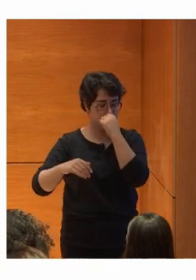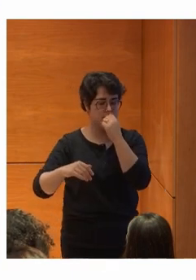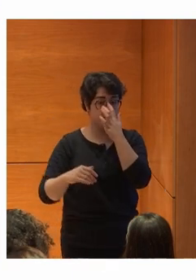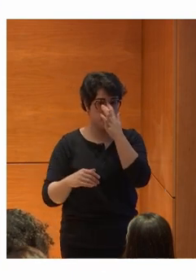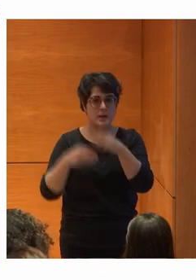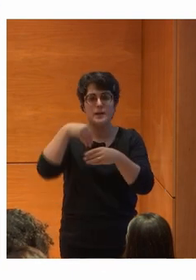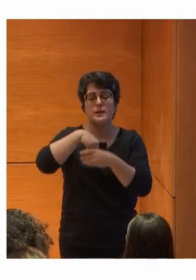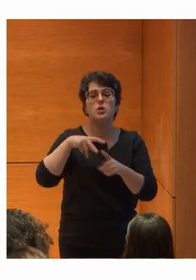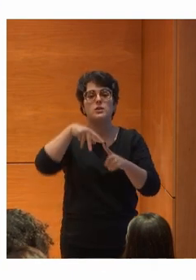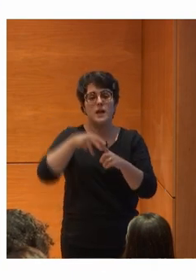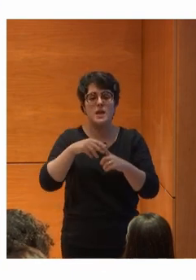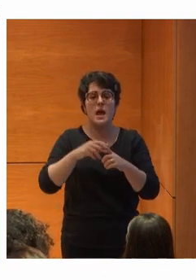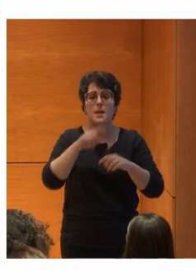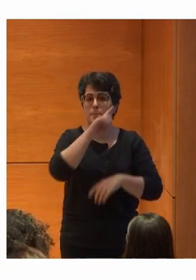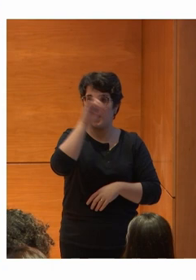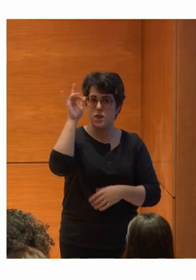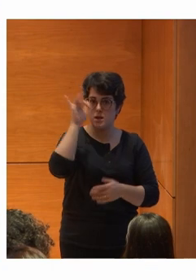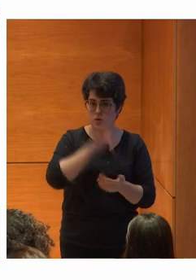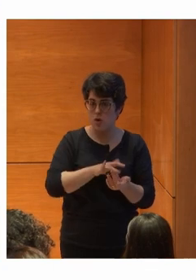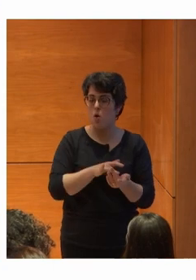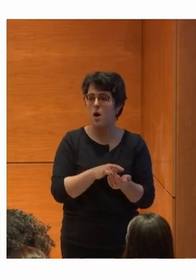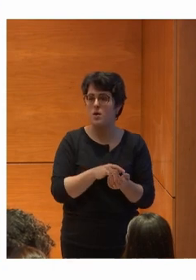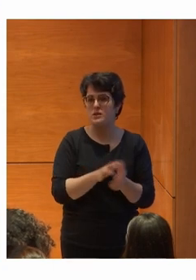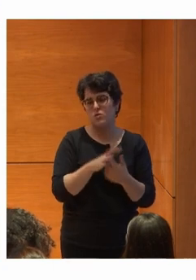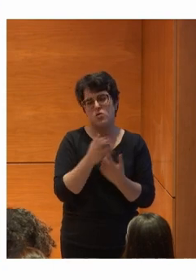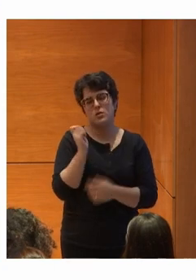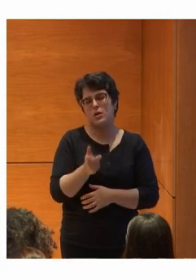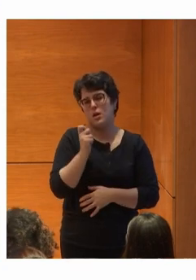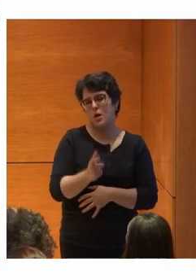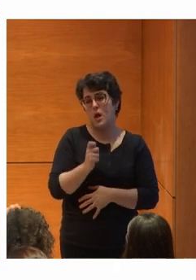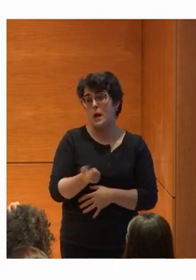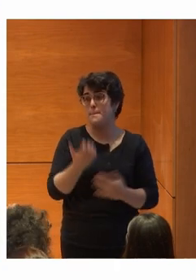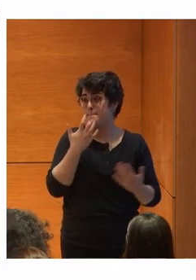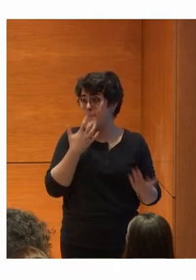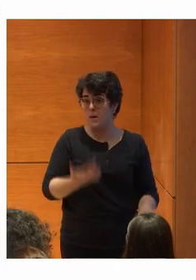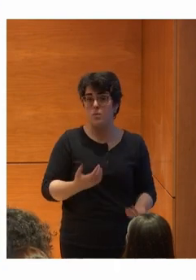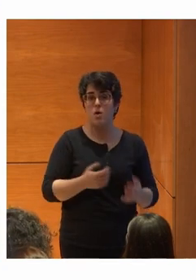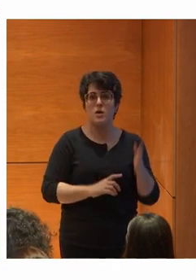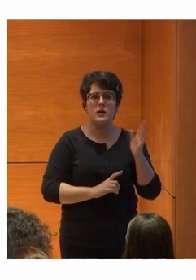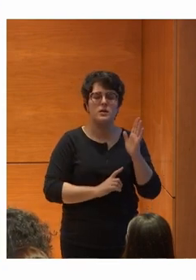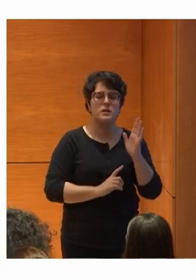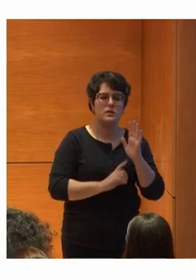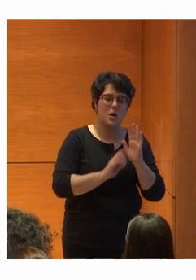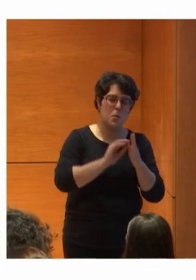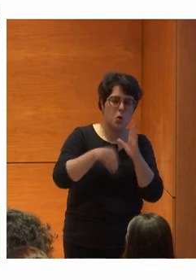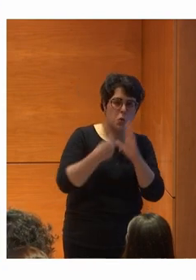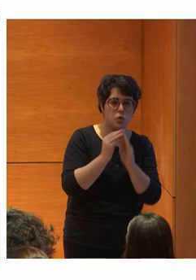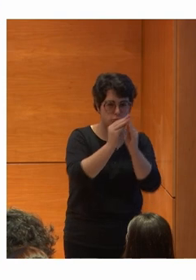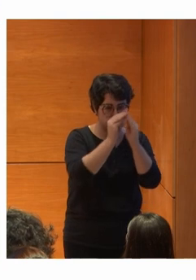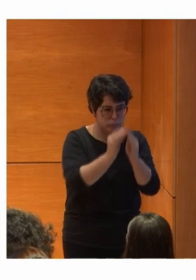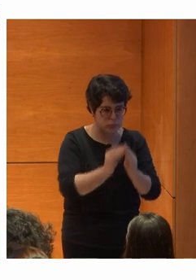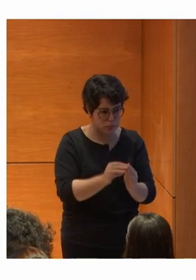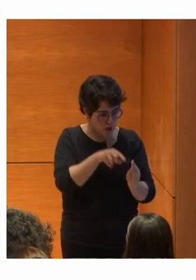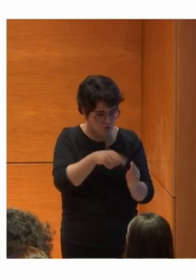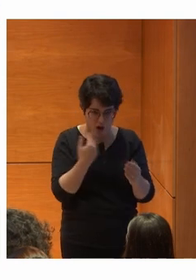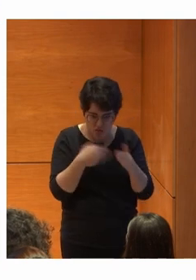En el taller Que tuvimos en Madrid Y bueno Nos ocurre a menudo Que muchos desarrollos O muchos productos Dicen No, no Mi producto